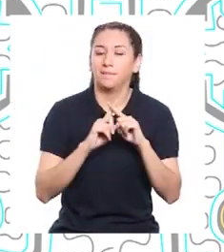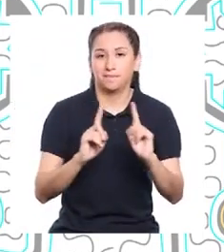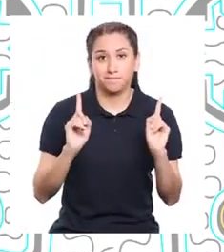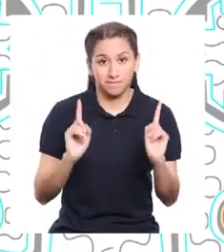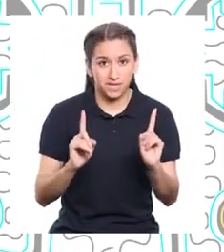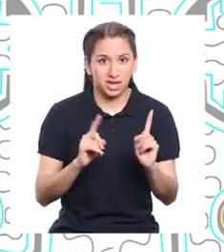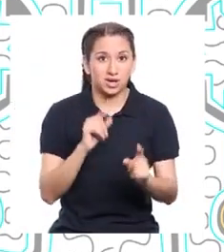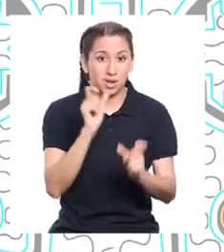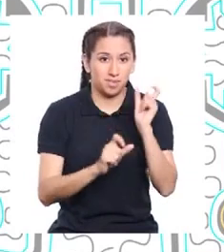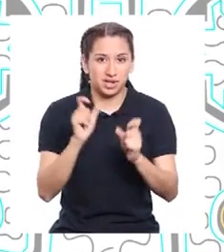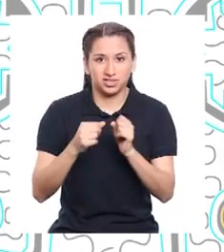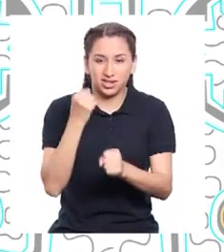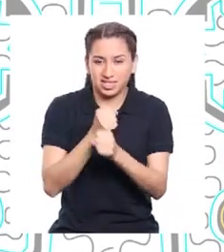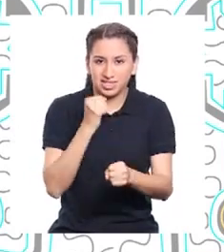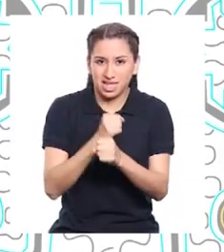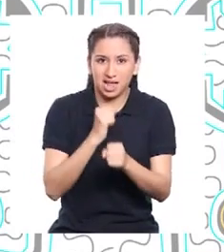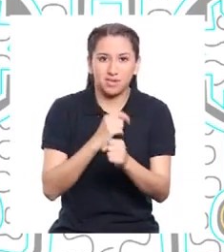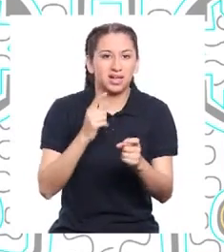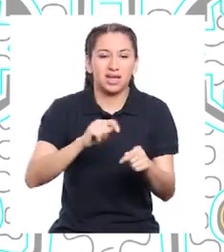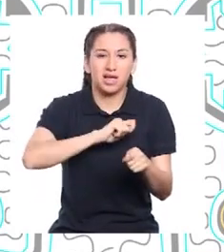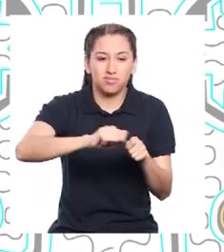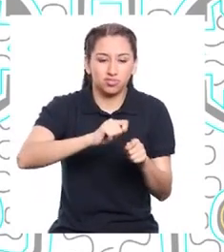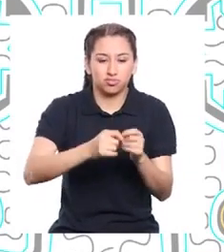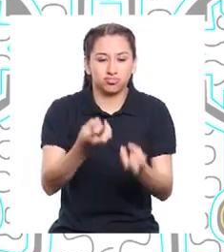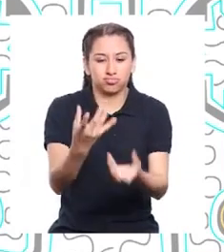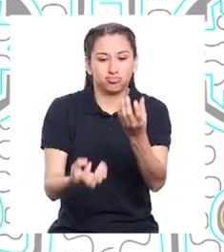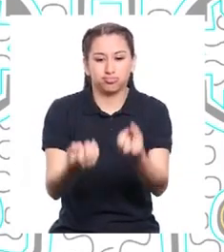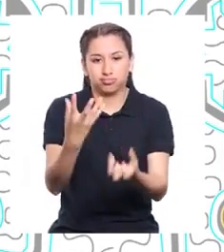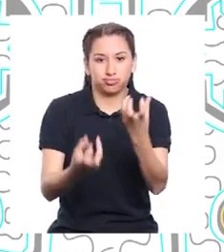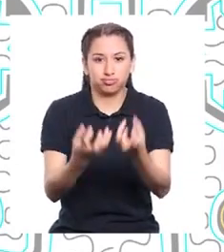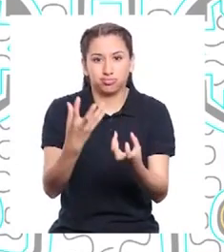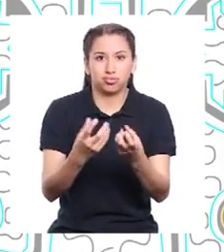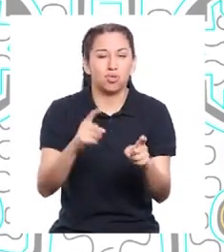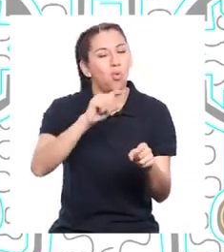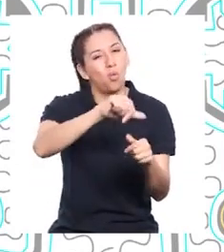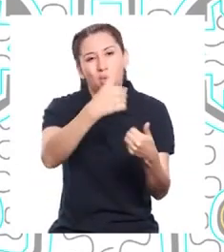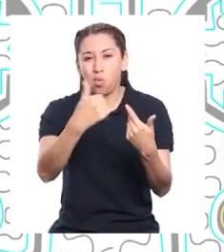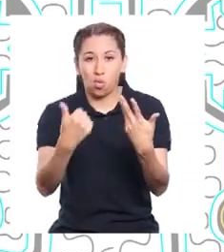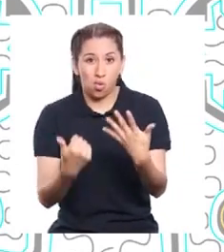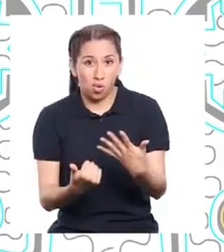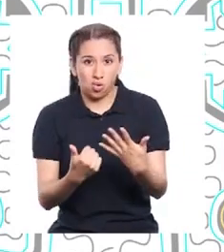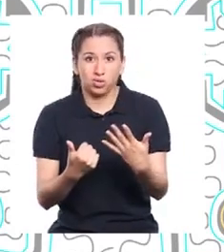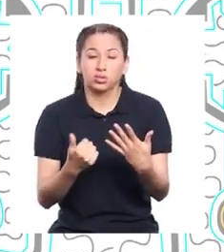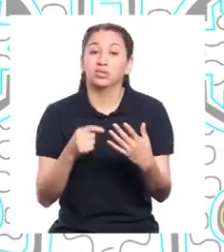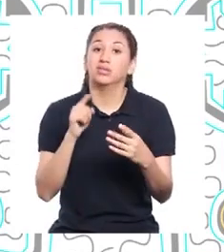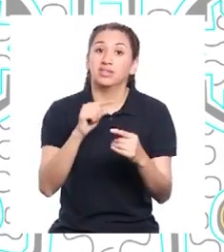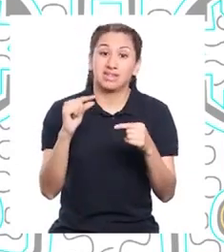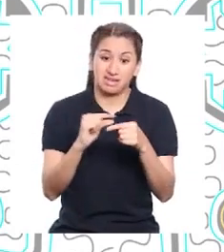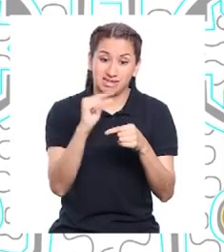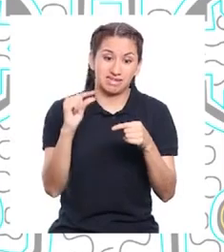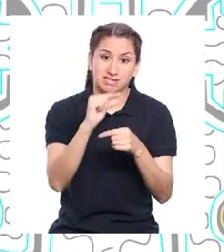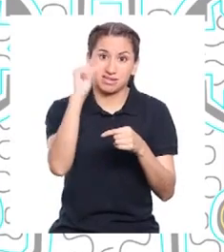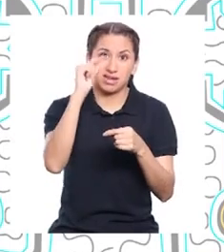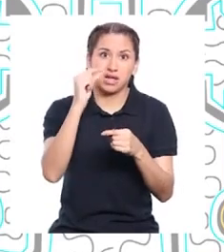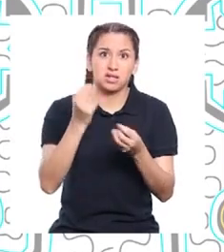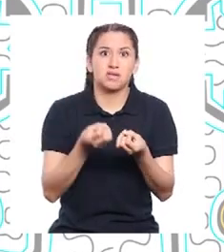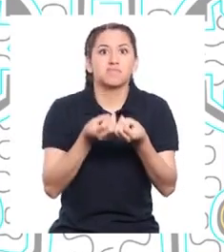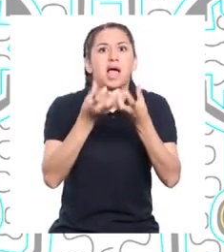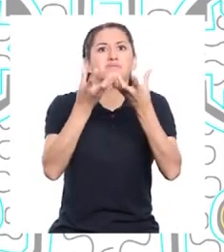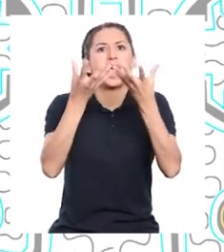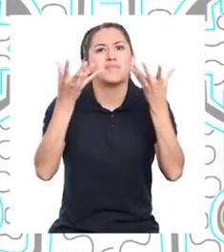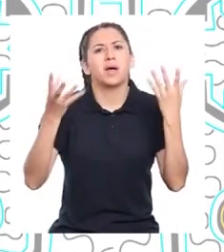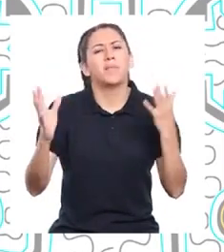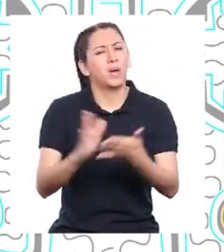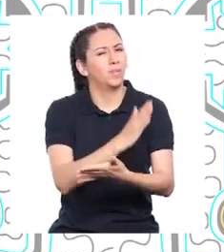las actividades que realizan las personas, como la quema de combustibles fósiles, entre otras, los gases de efecto invernadero están